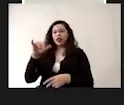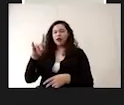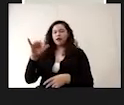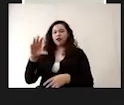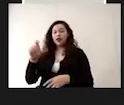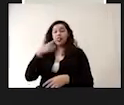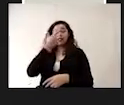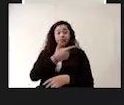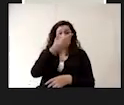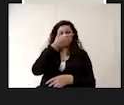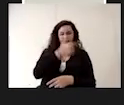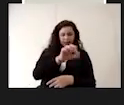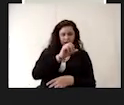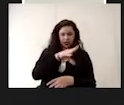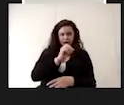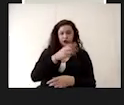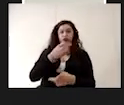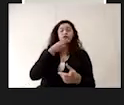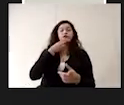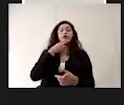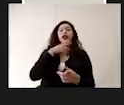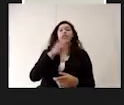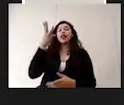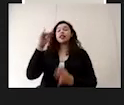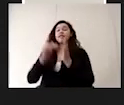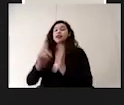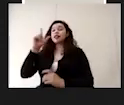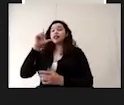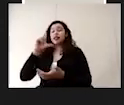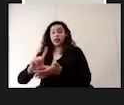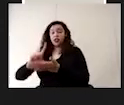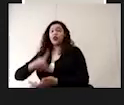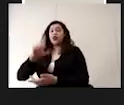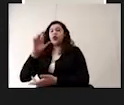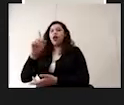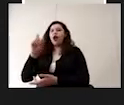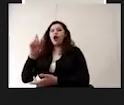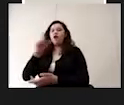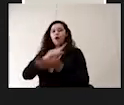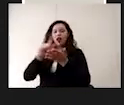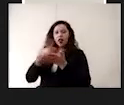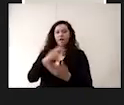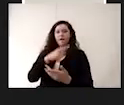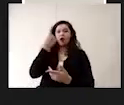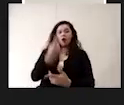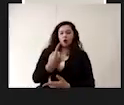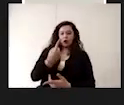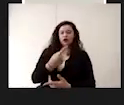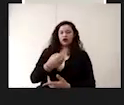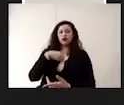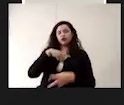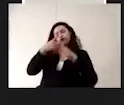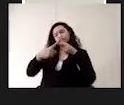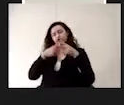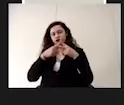para clorar 3 mililitros de agua. Entonces, vamos a hacer los cálculos de la capacidad del tinaco